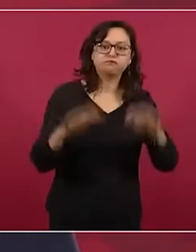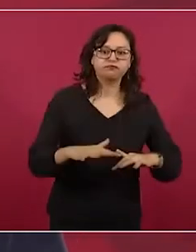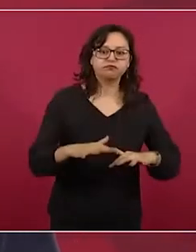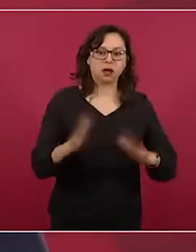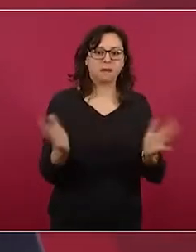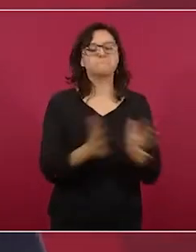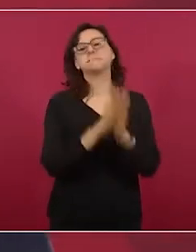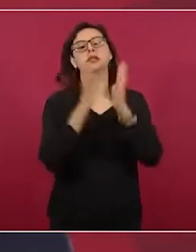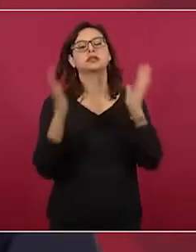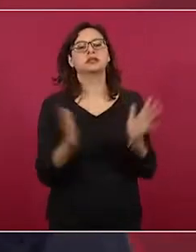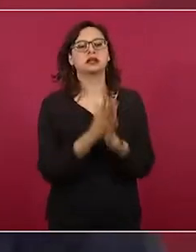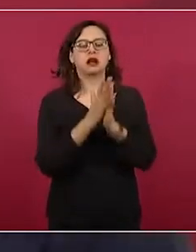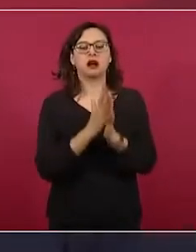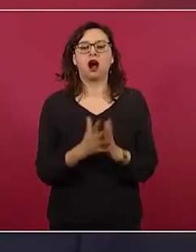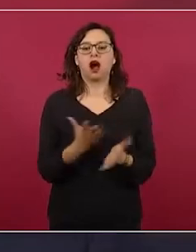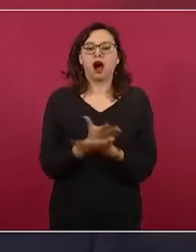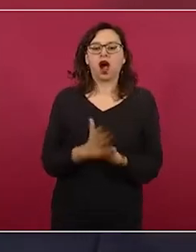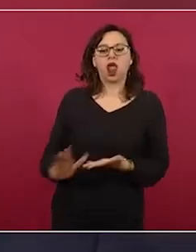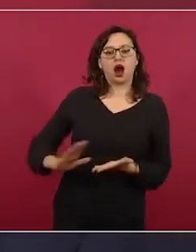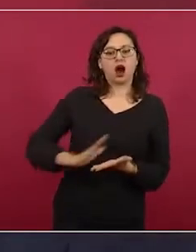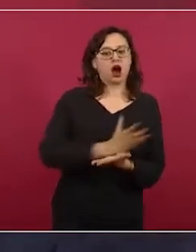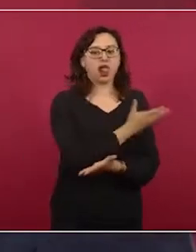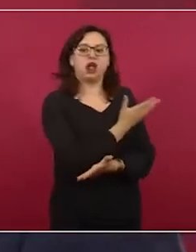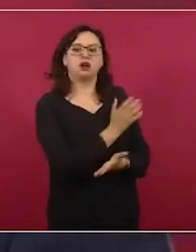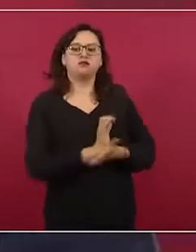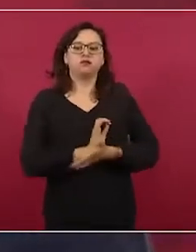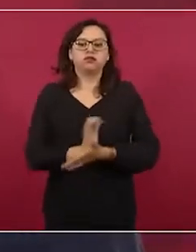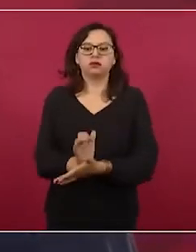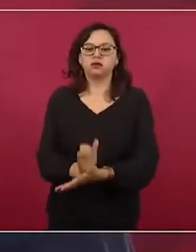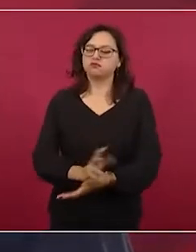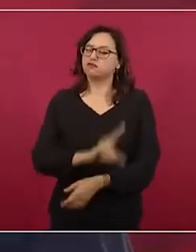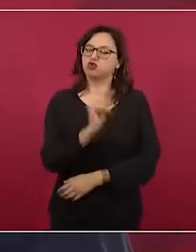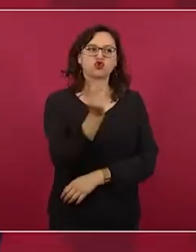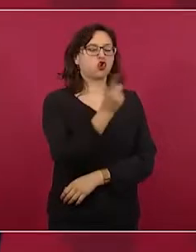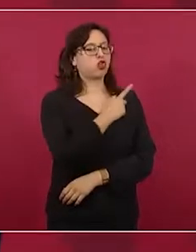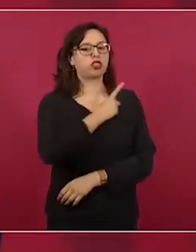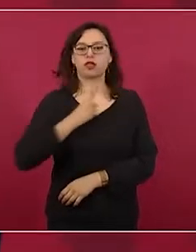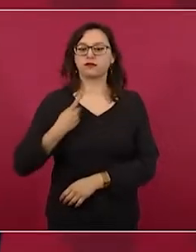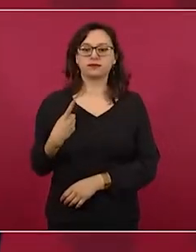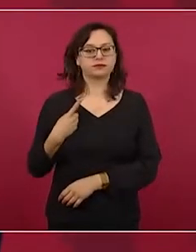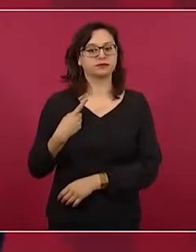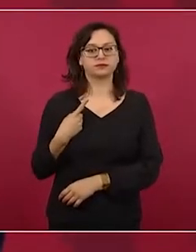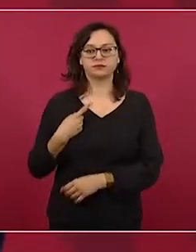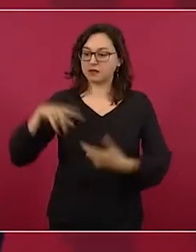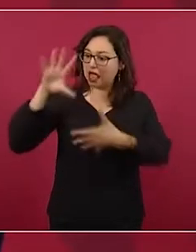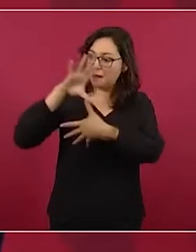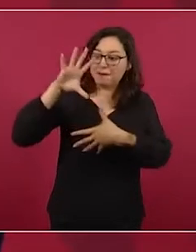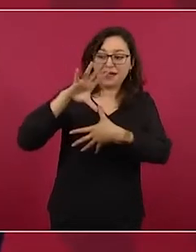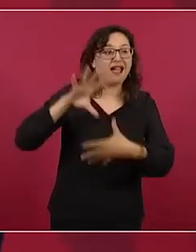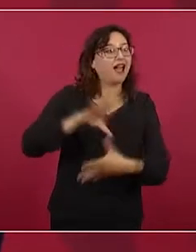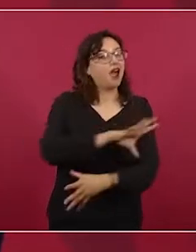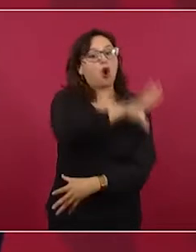debe excluir a nadie, todos,